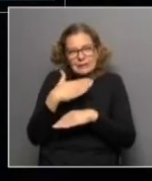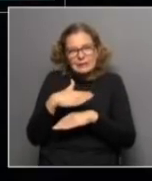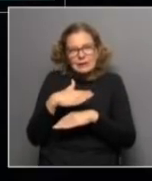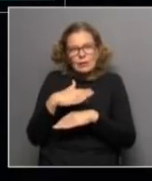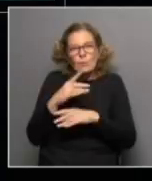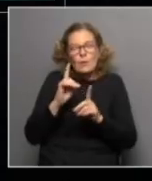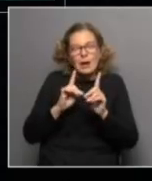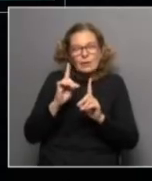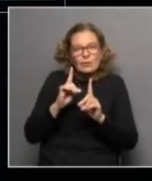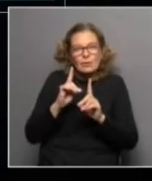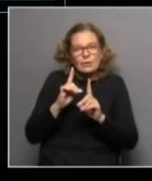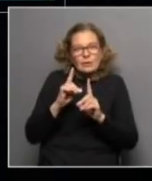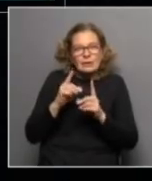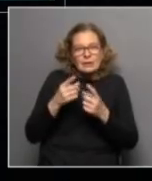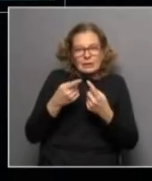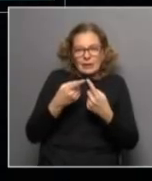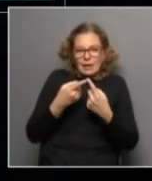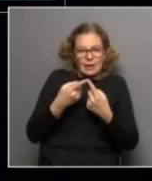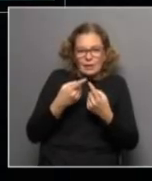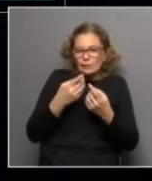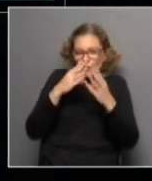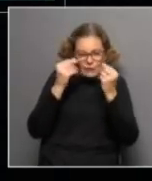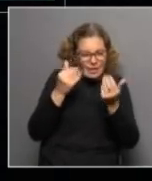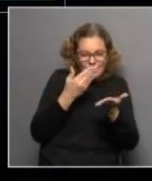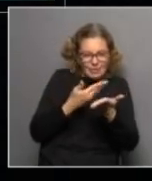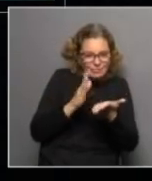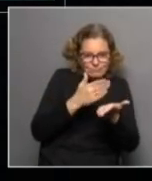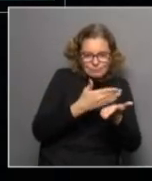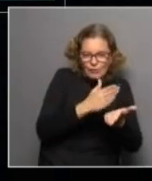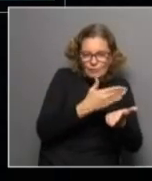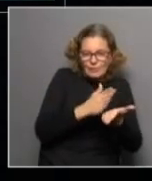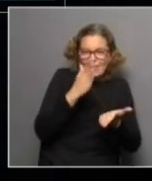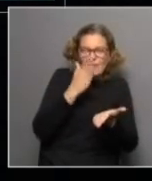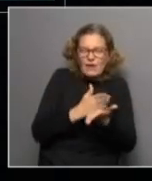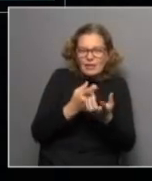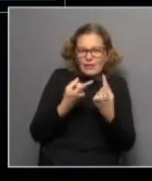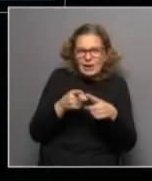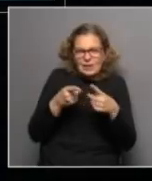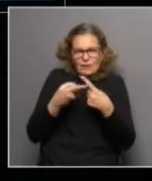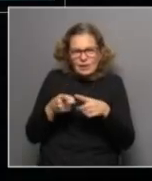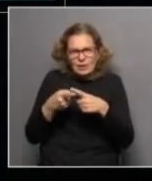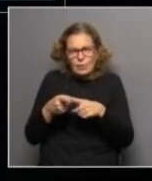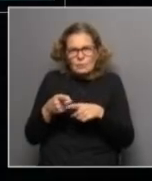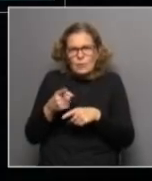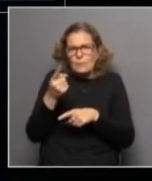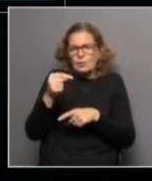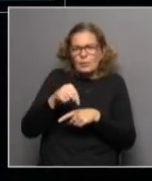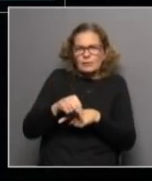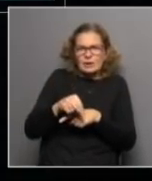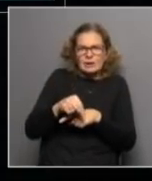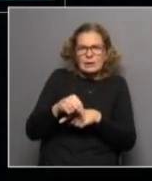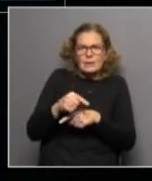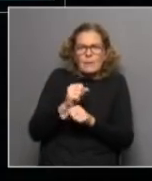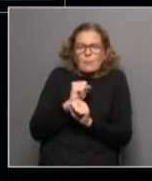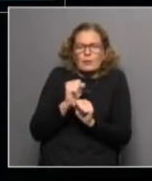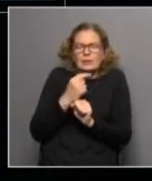un emergente de múltiples vulneraciones de derechos cuando un gurí o una gurisa sale al escenario